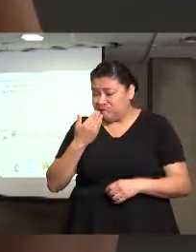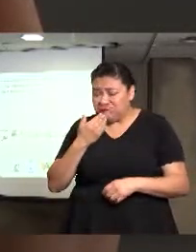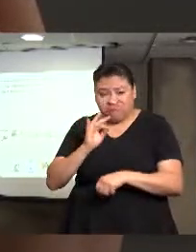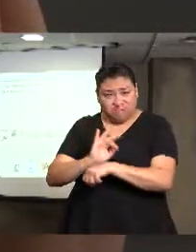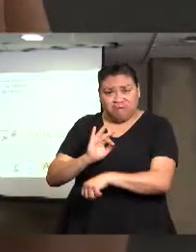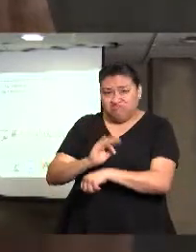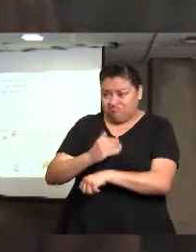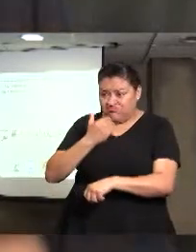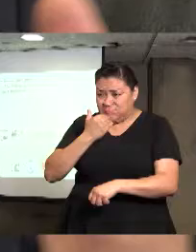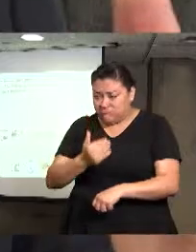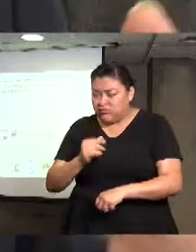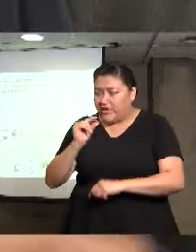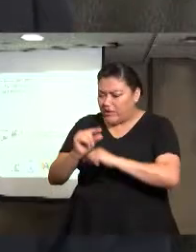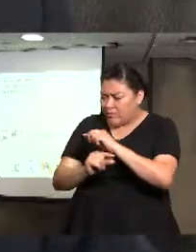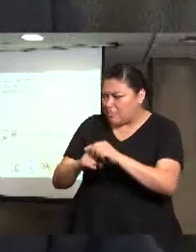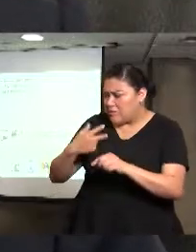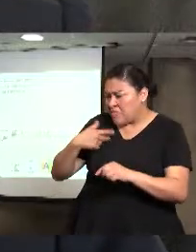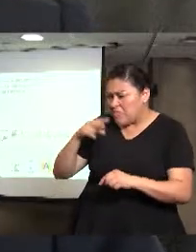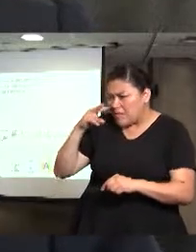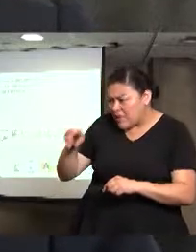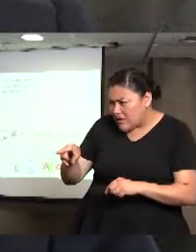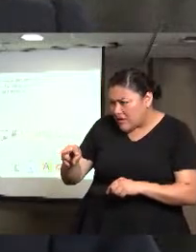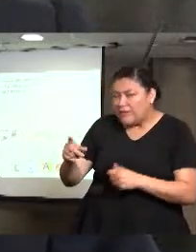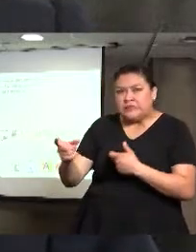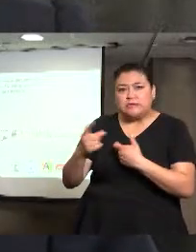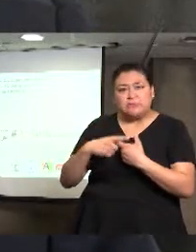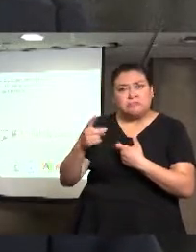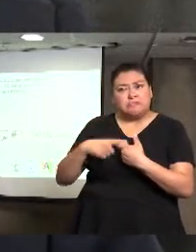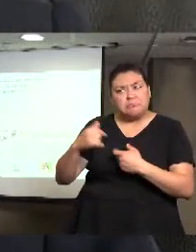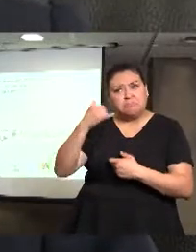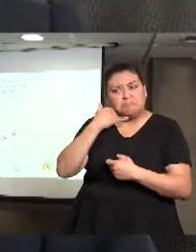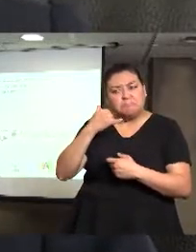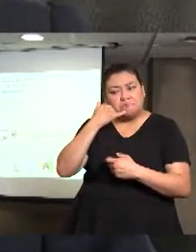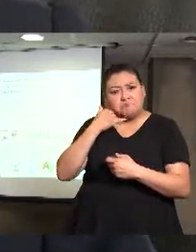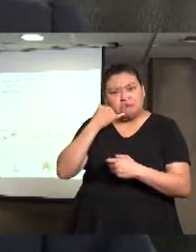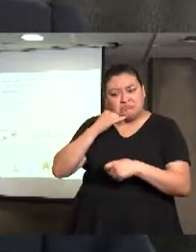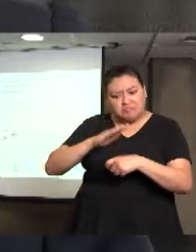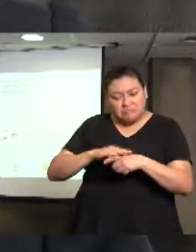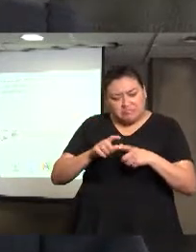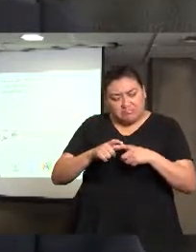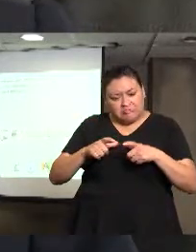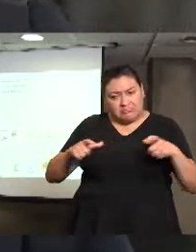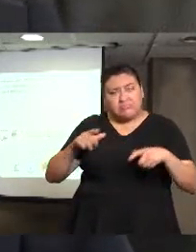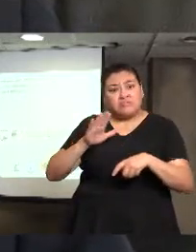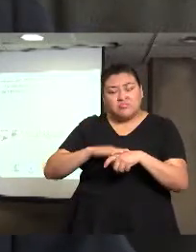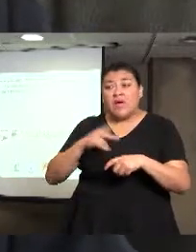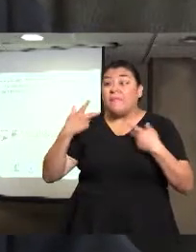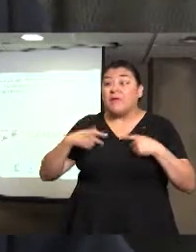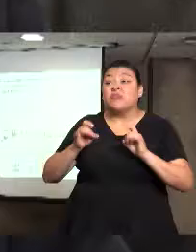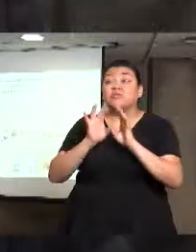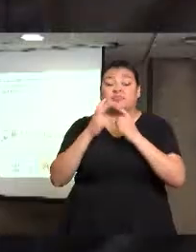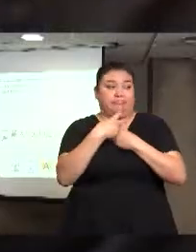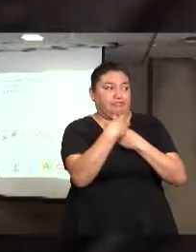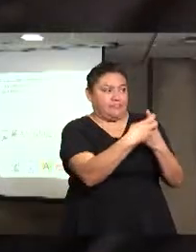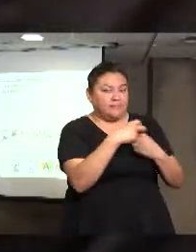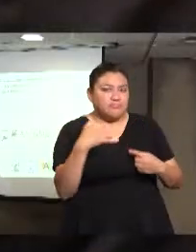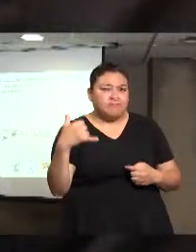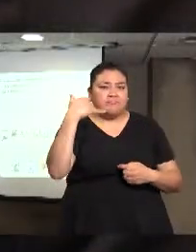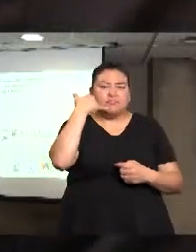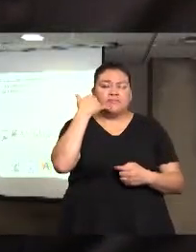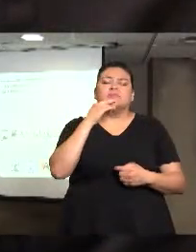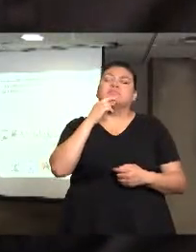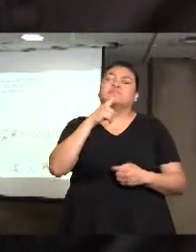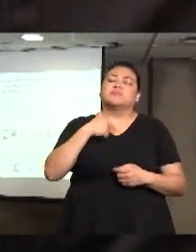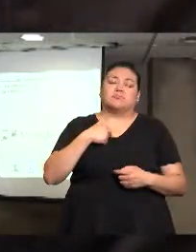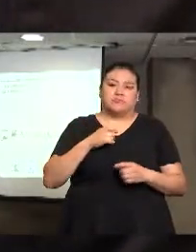mostrando una tendencia, a ir aumentando, en donde las víctimas, sean las que se reporten con nosotros, en cuanto a las formas de